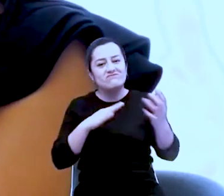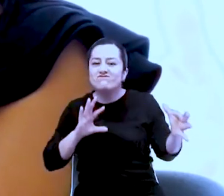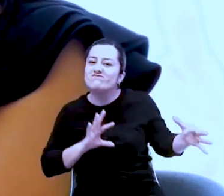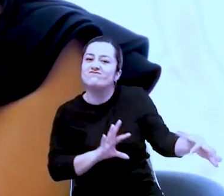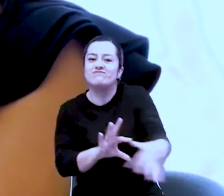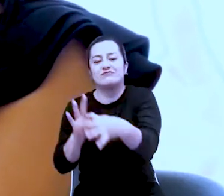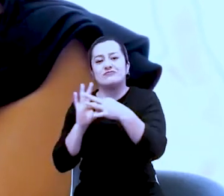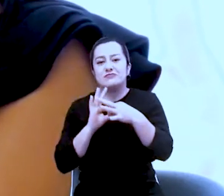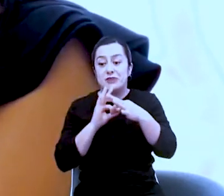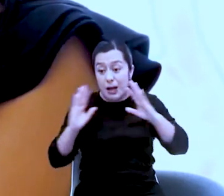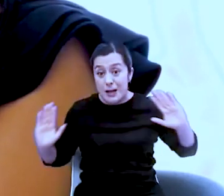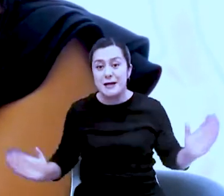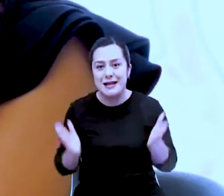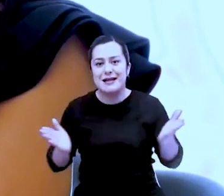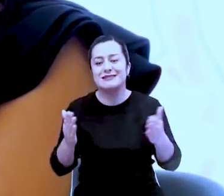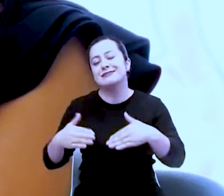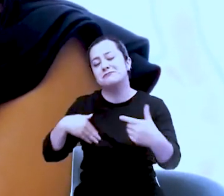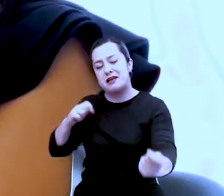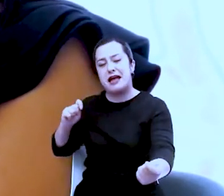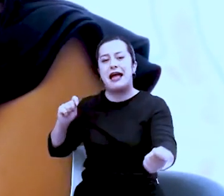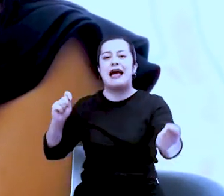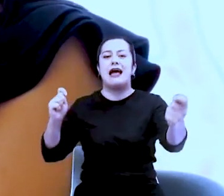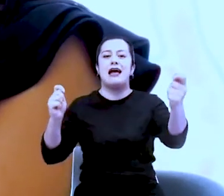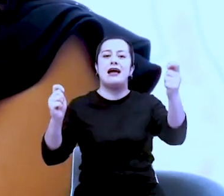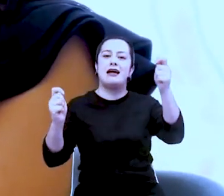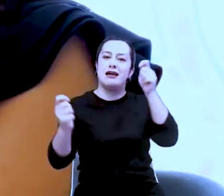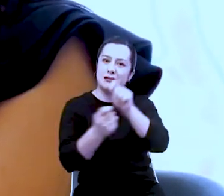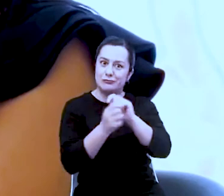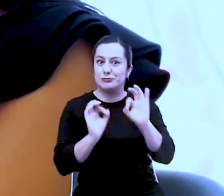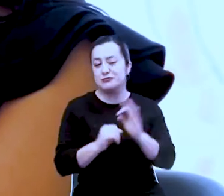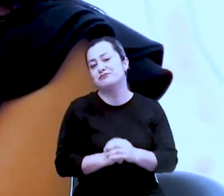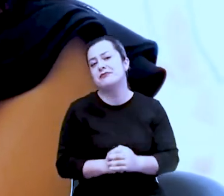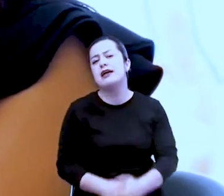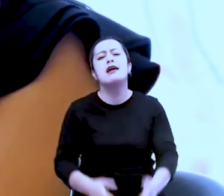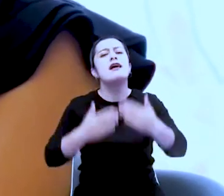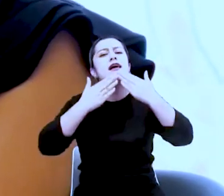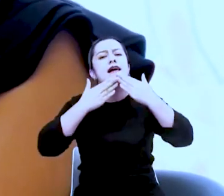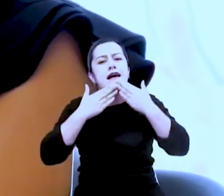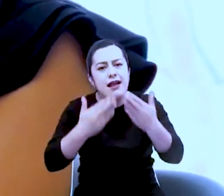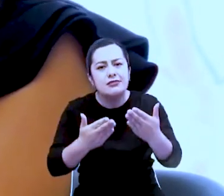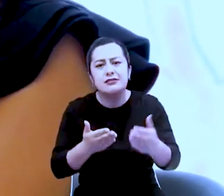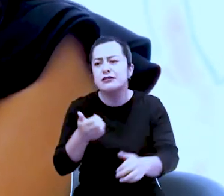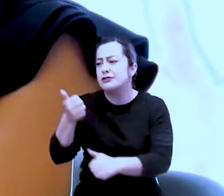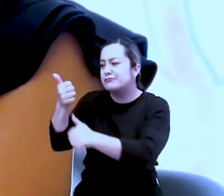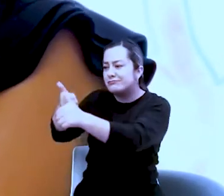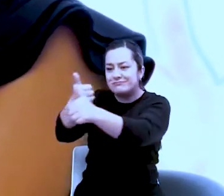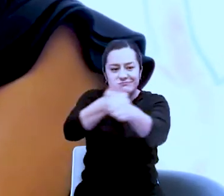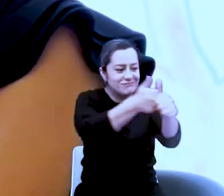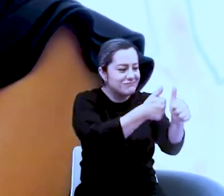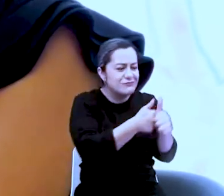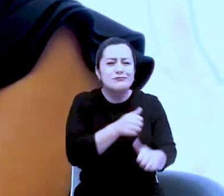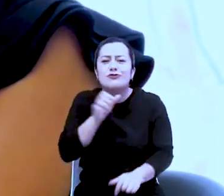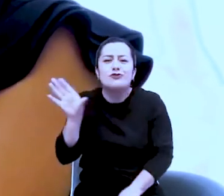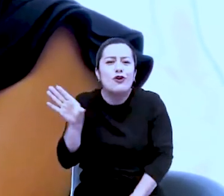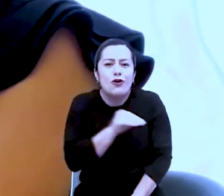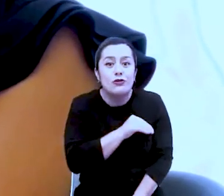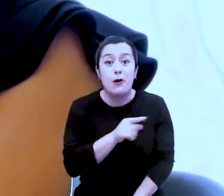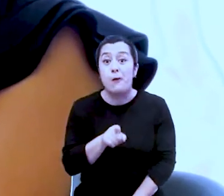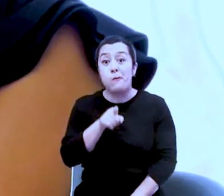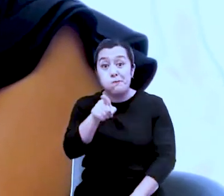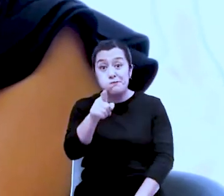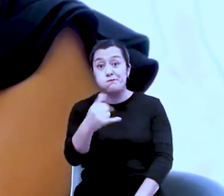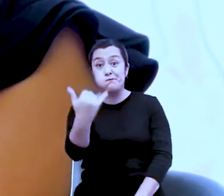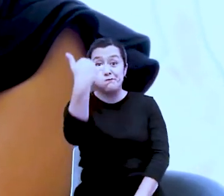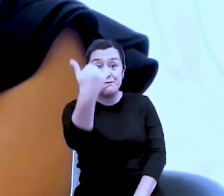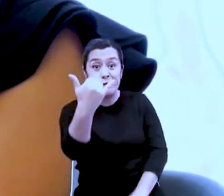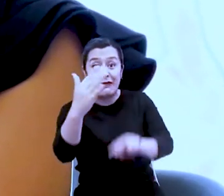de potenciar y de hacer posible este cambio, y esa transformación. Y gracias a todas y cada una de las personas, Diana, el equipo técnico,